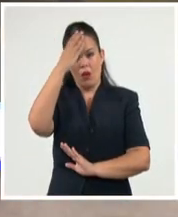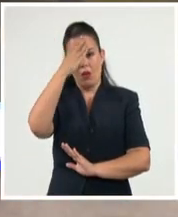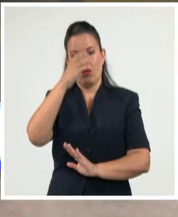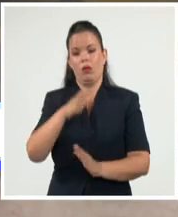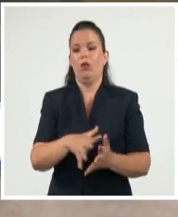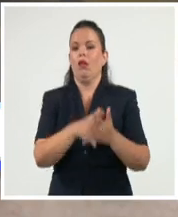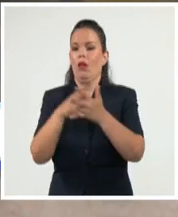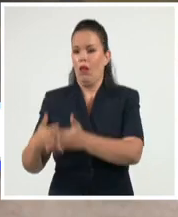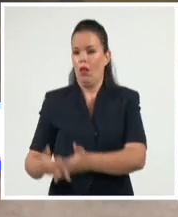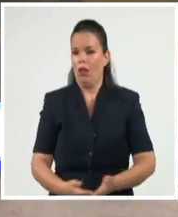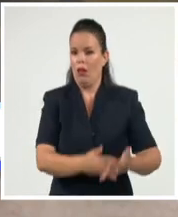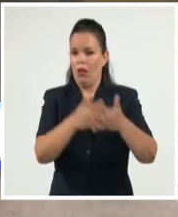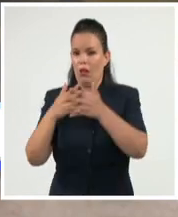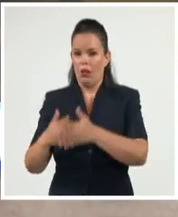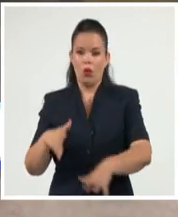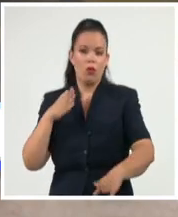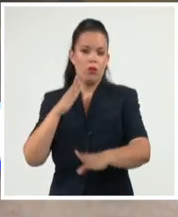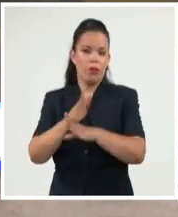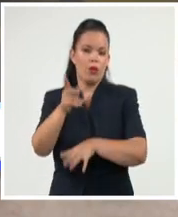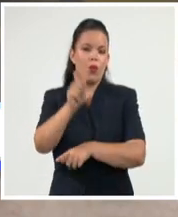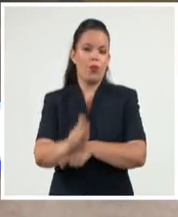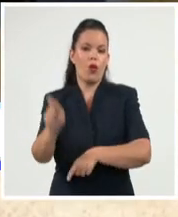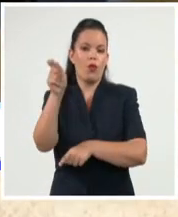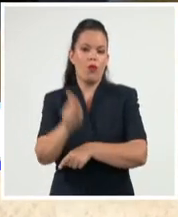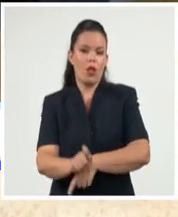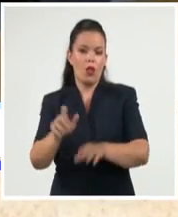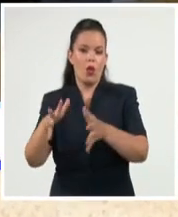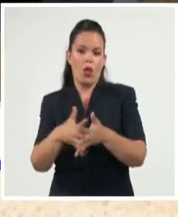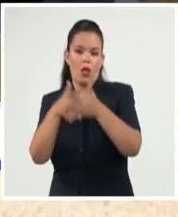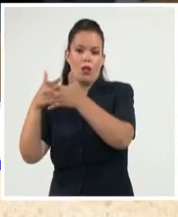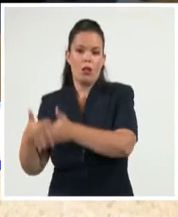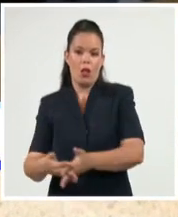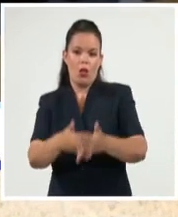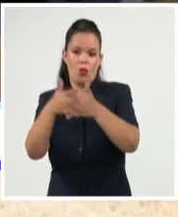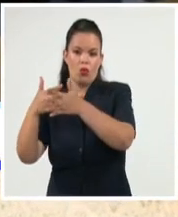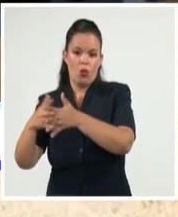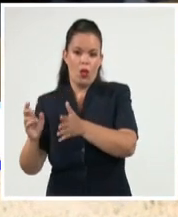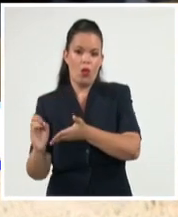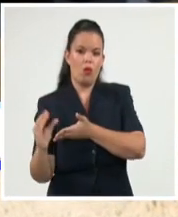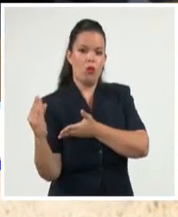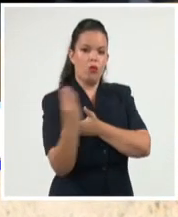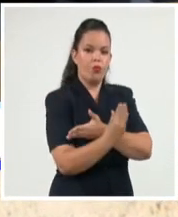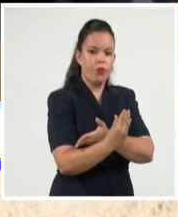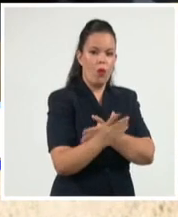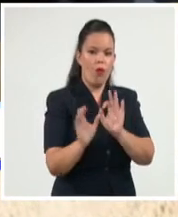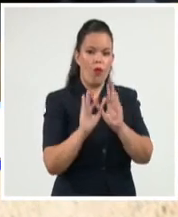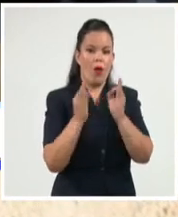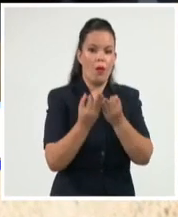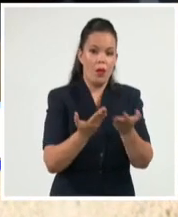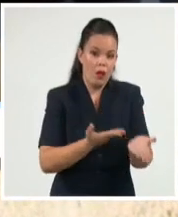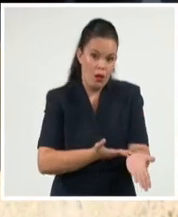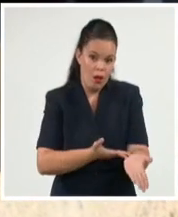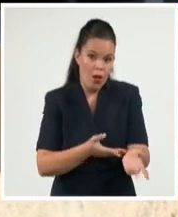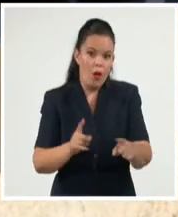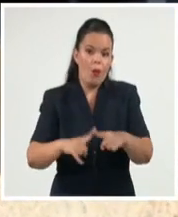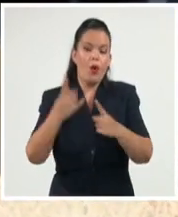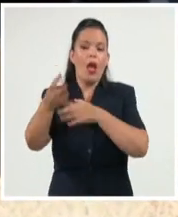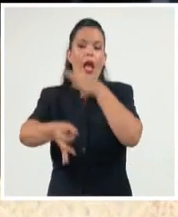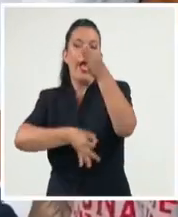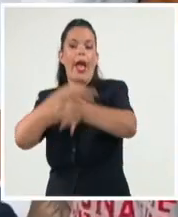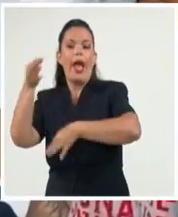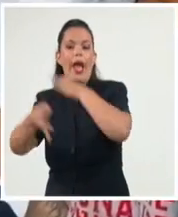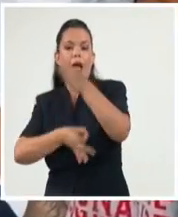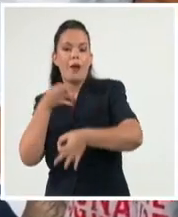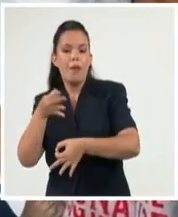instituciones encargadas de tramitar las remesas a Cuba. El entonces presidente Donald Trump alegaba que entre el sector militar y el gobierno